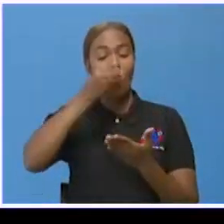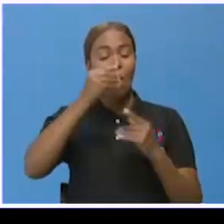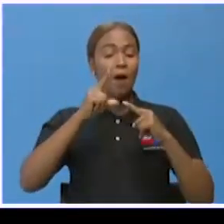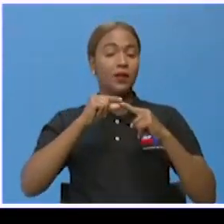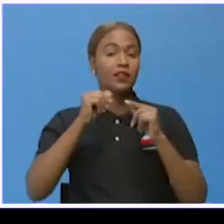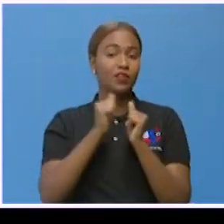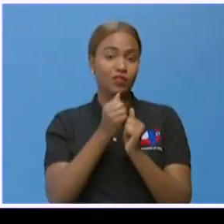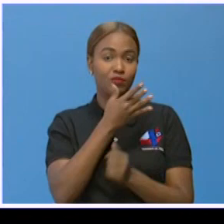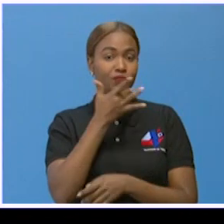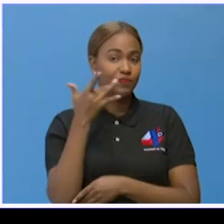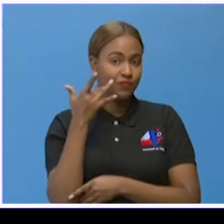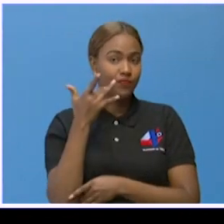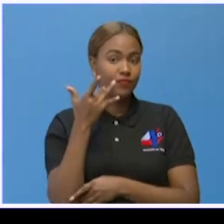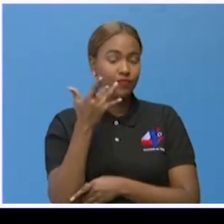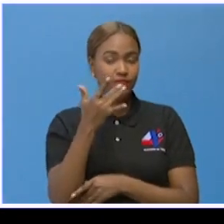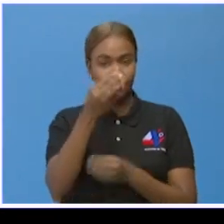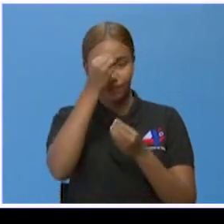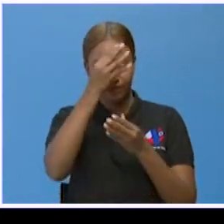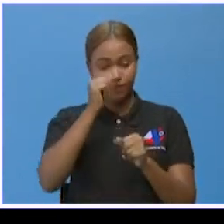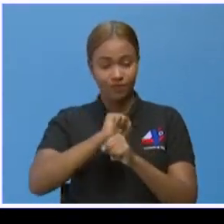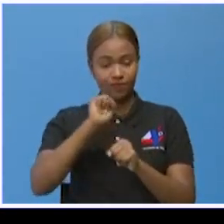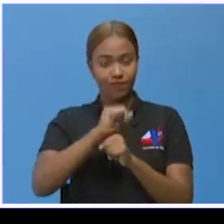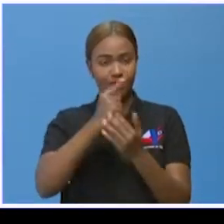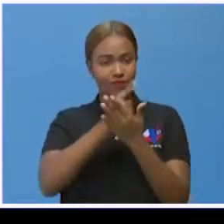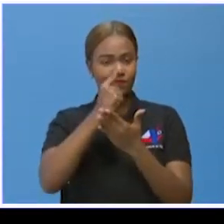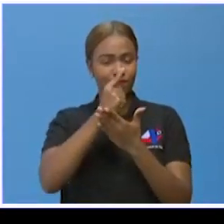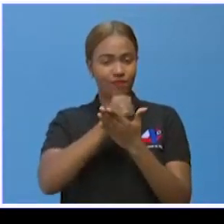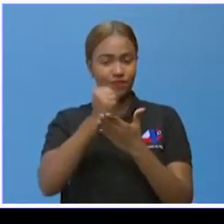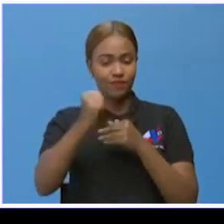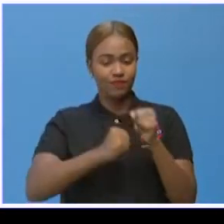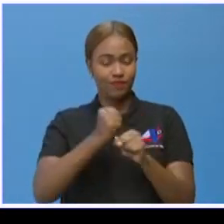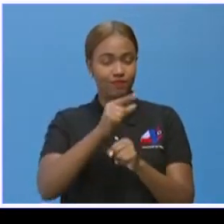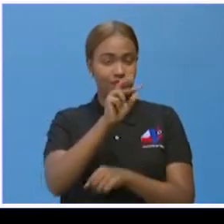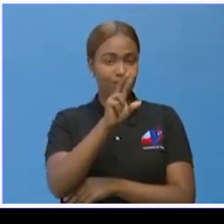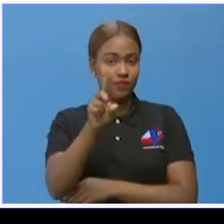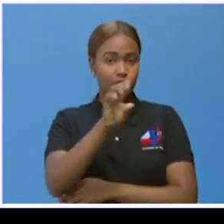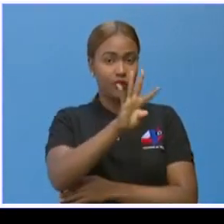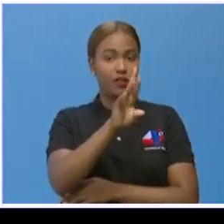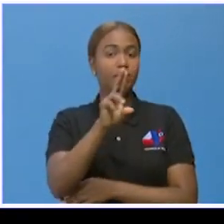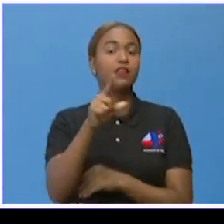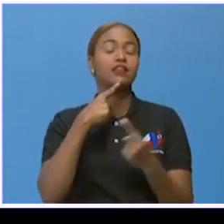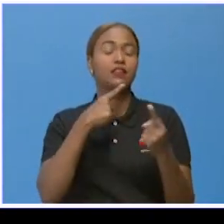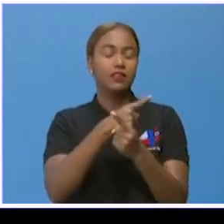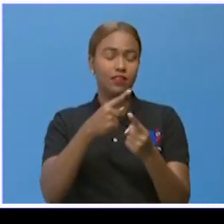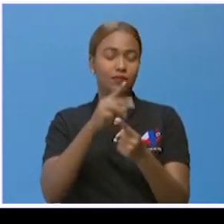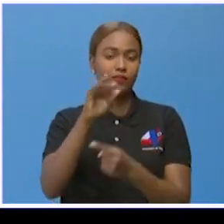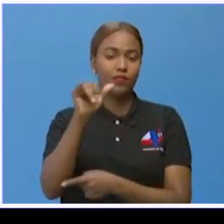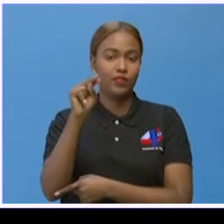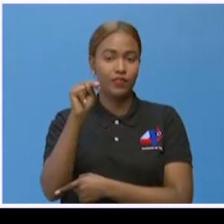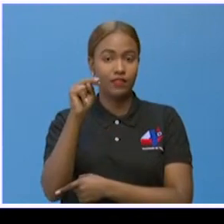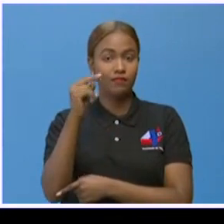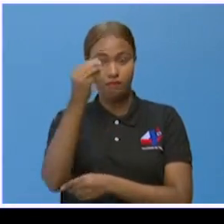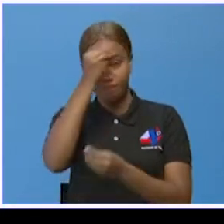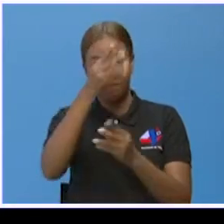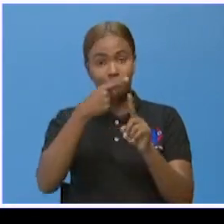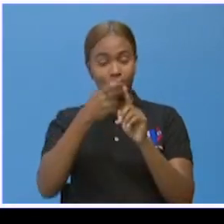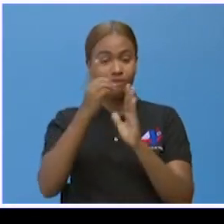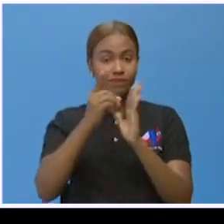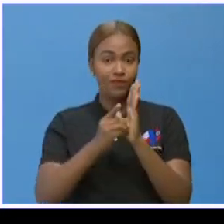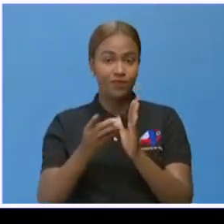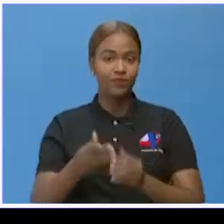bichuelas con dulces. En el operativo Semana Santa 2021, 4R de Noticias, en Dajabón,